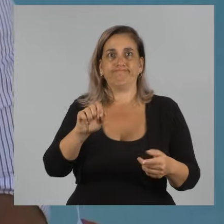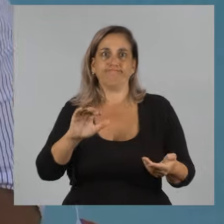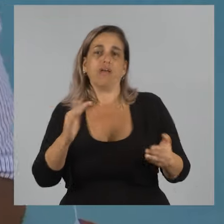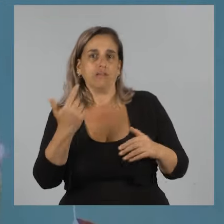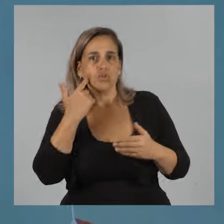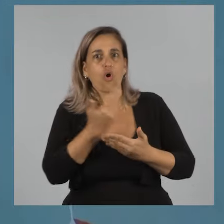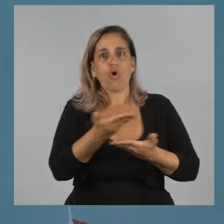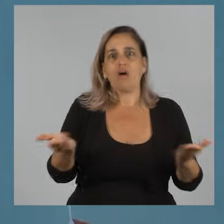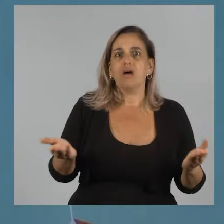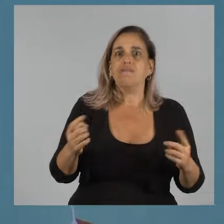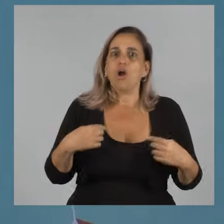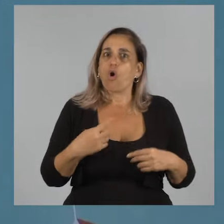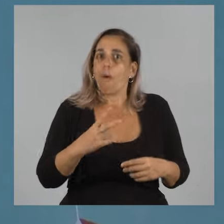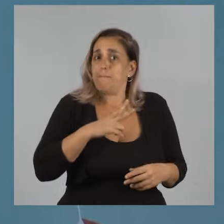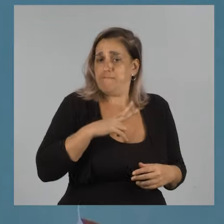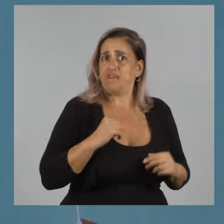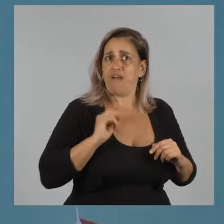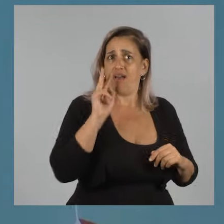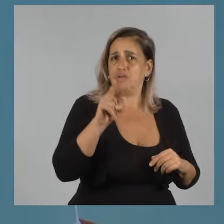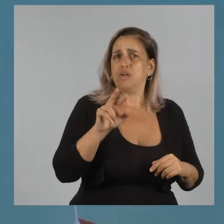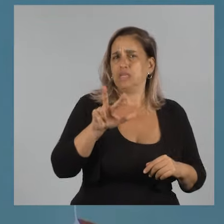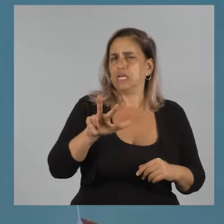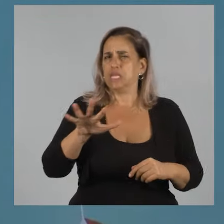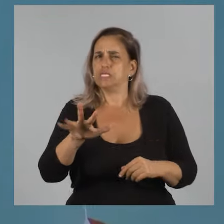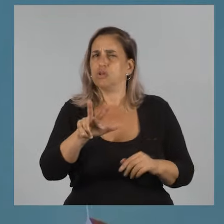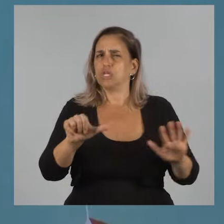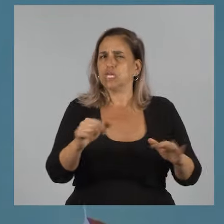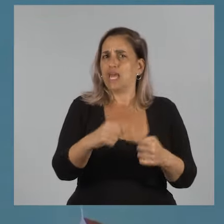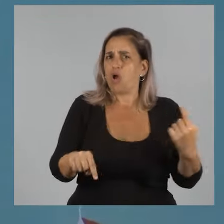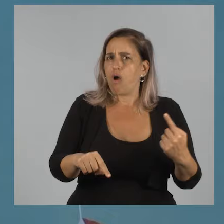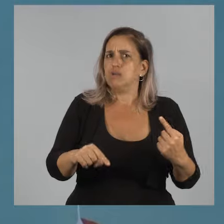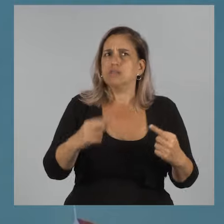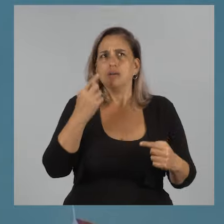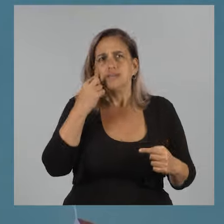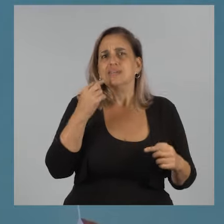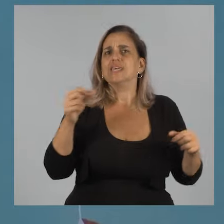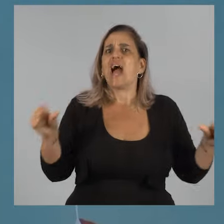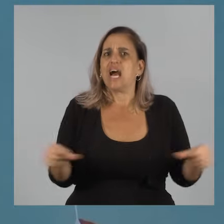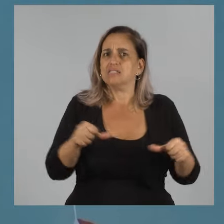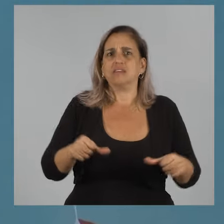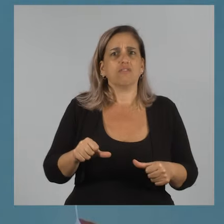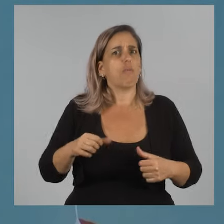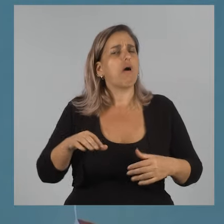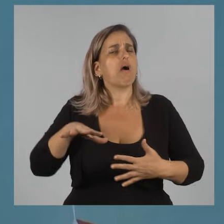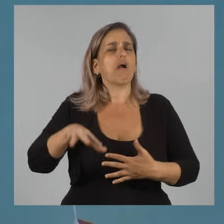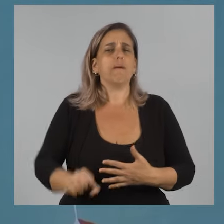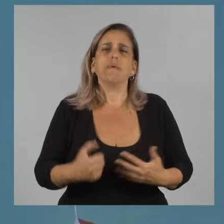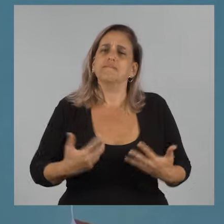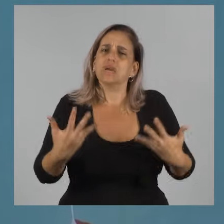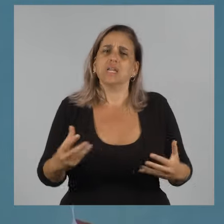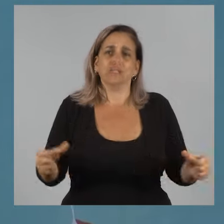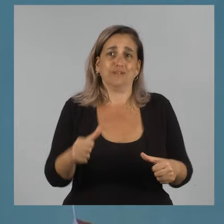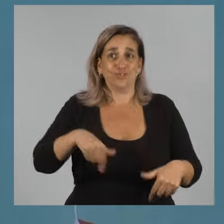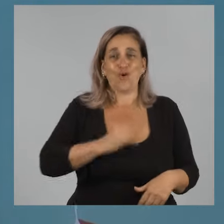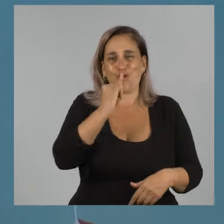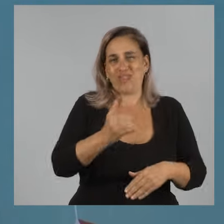que con marcador puse las 35, 36 cosas que yo no me quería de la presidencia de la República sin hacer. Y